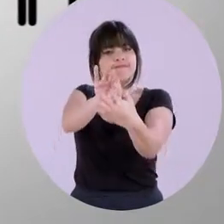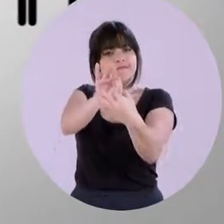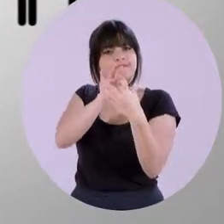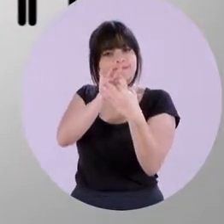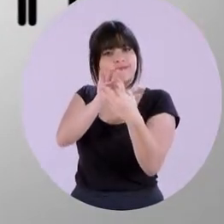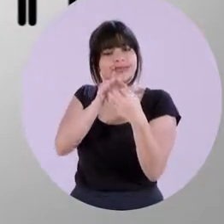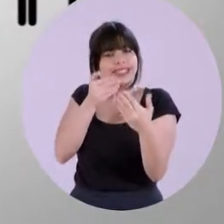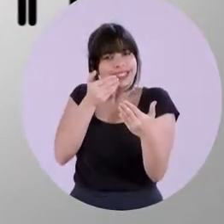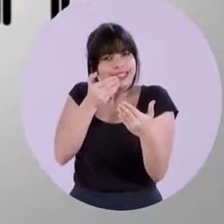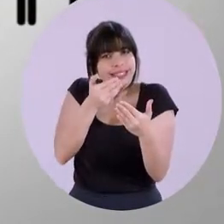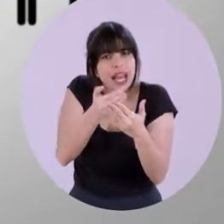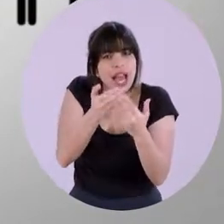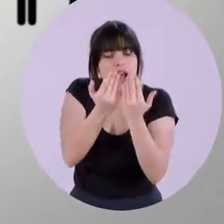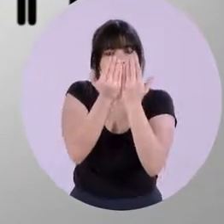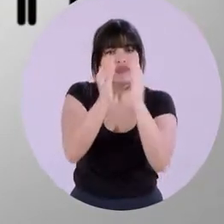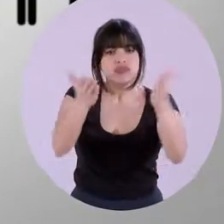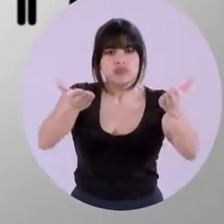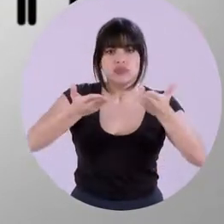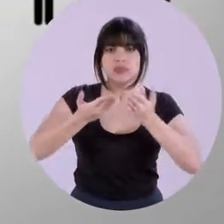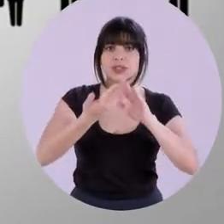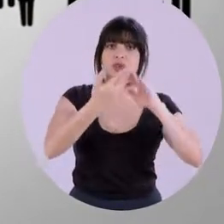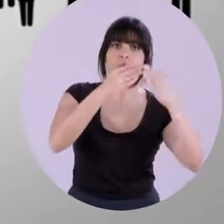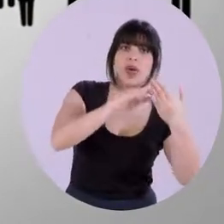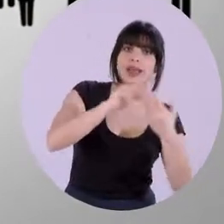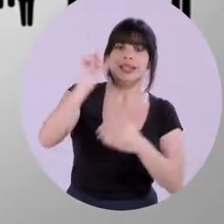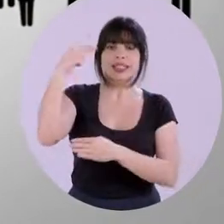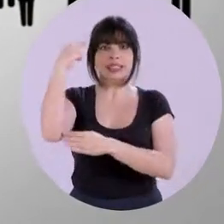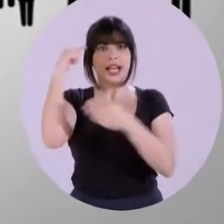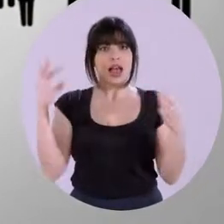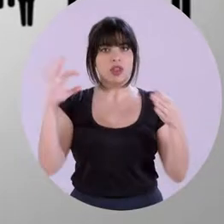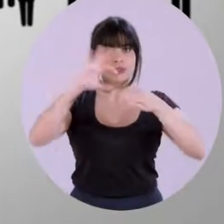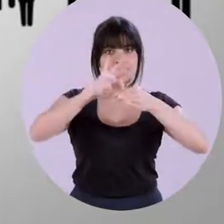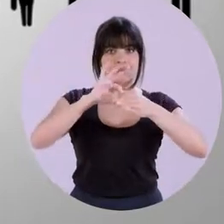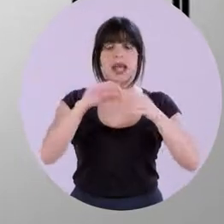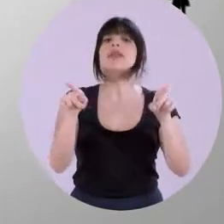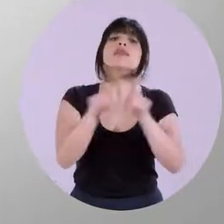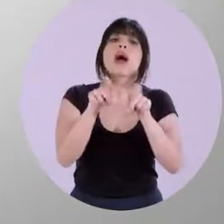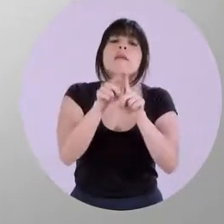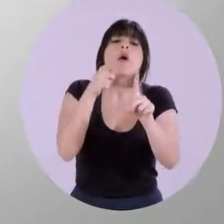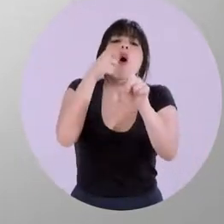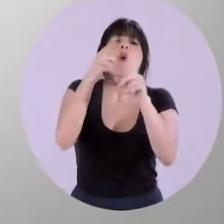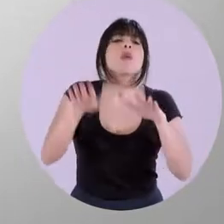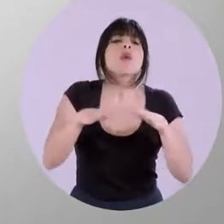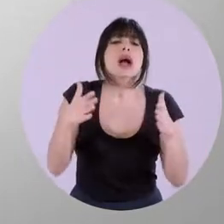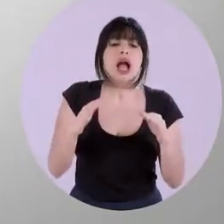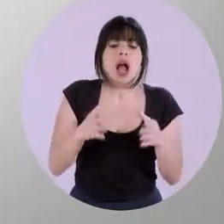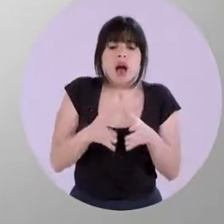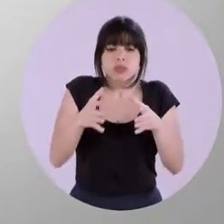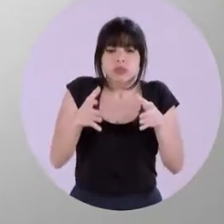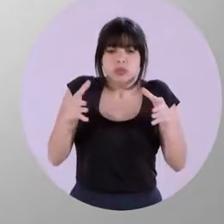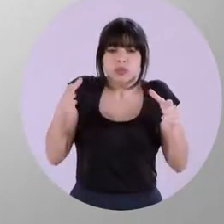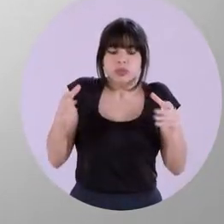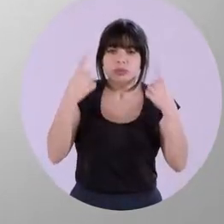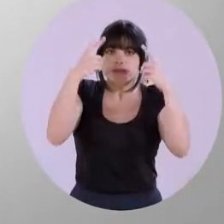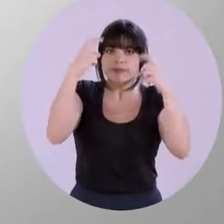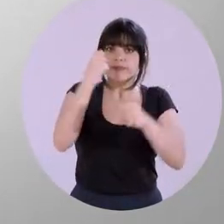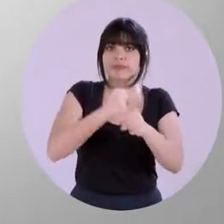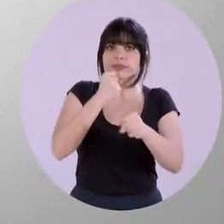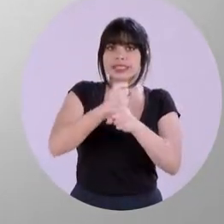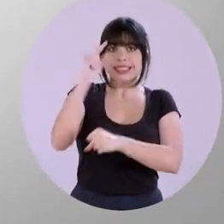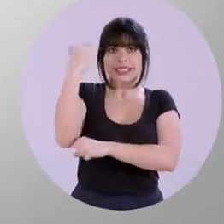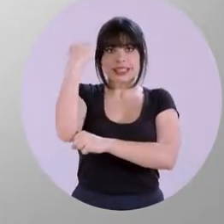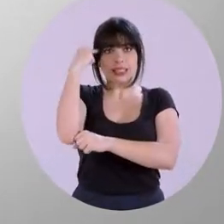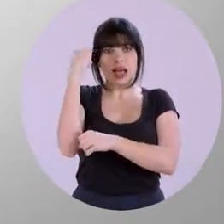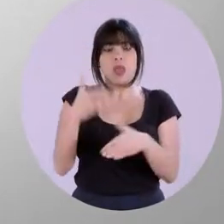cercana y abierta entre la ciudadanía y el Estado. También con el objetivo de incrementar la eficiencia estatal